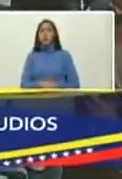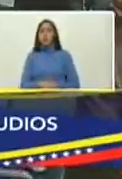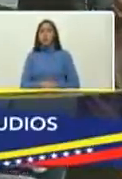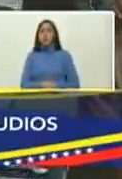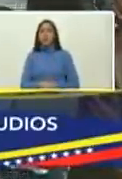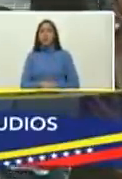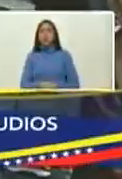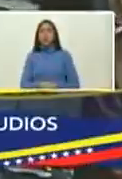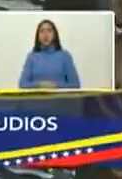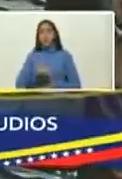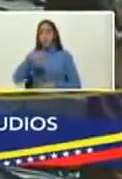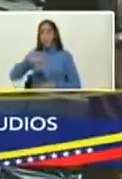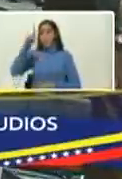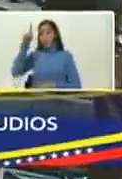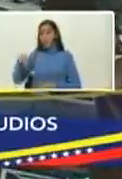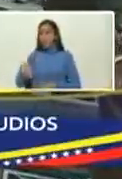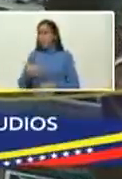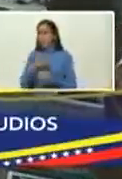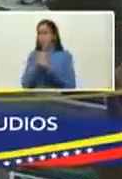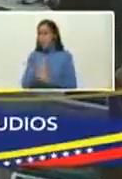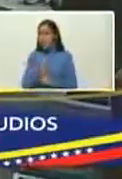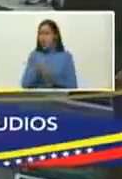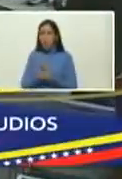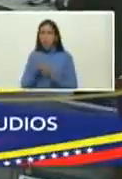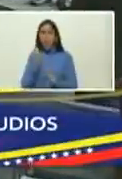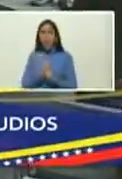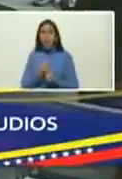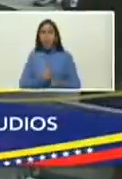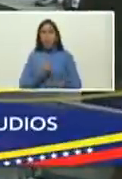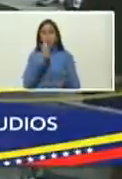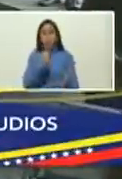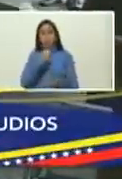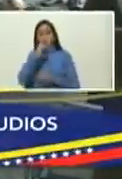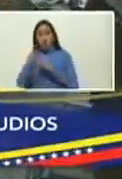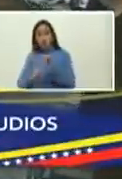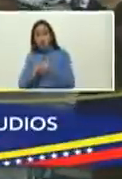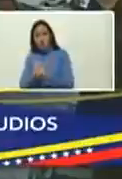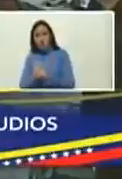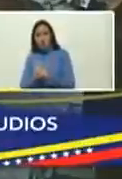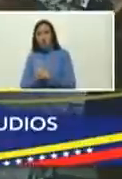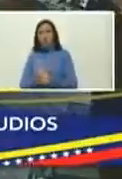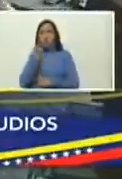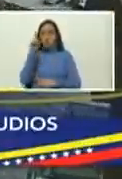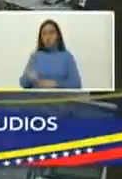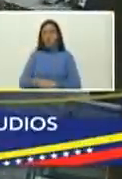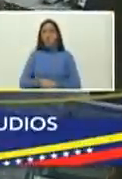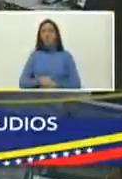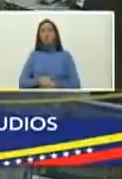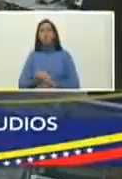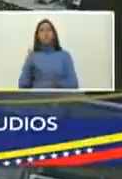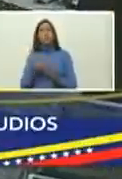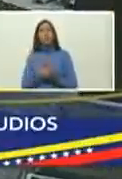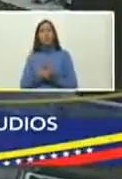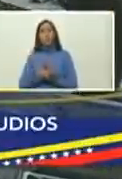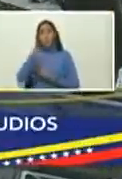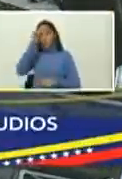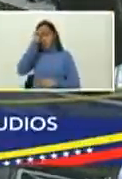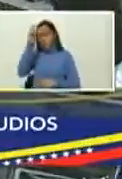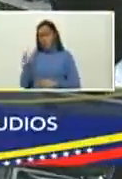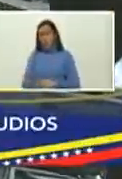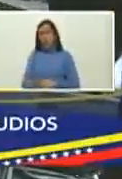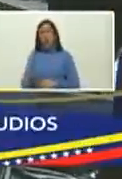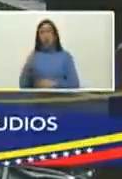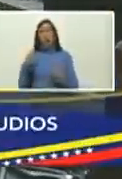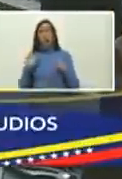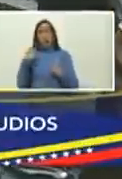El día de hoy también se tiene previsto la entrega del premio internacional de ensayo Mariano Piconzalas, que fue concebido para honrar la vida y